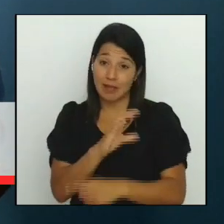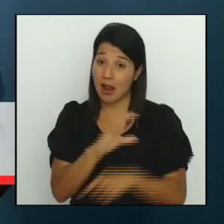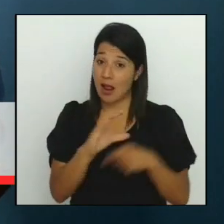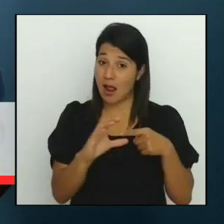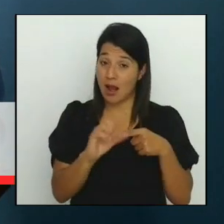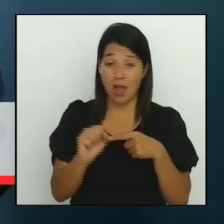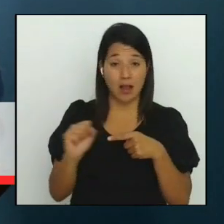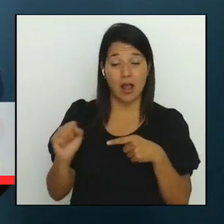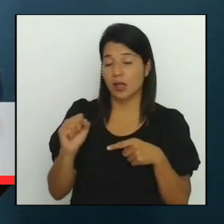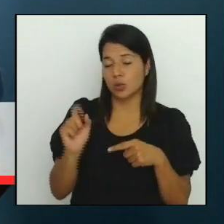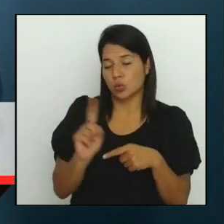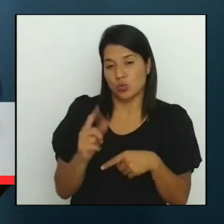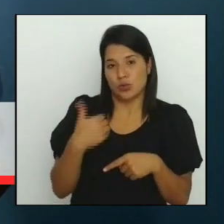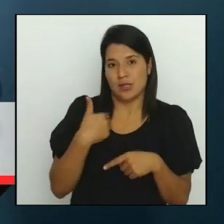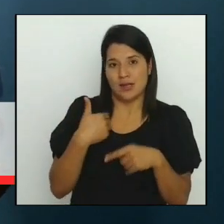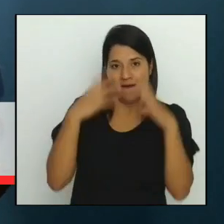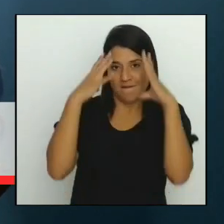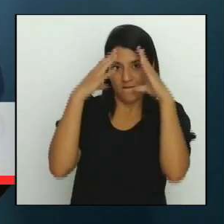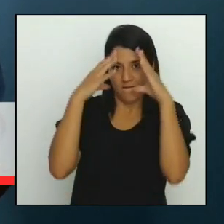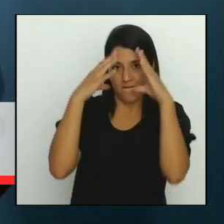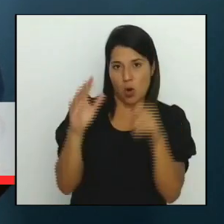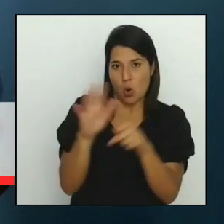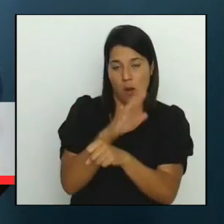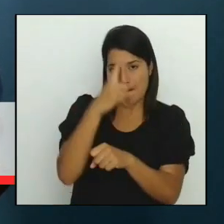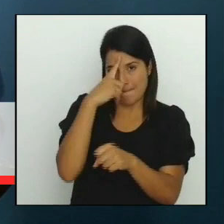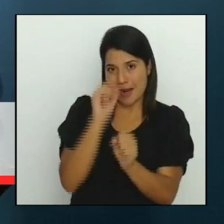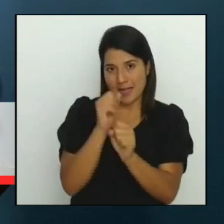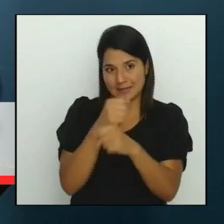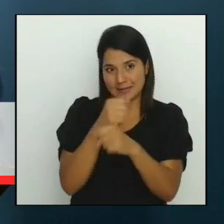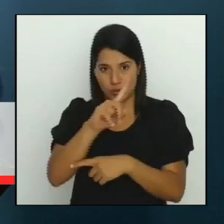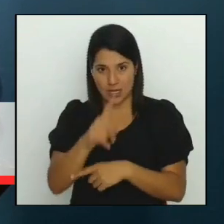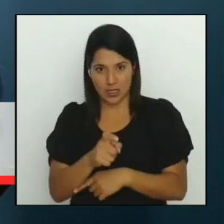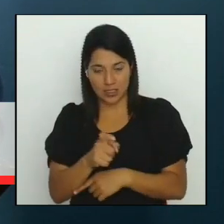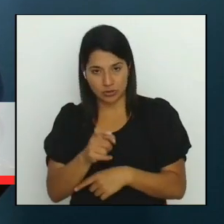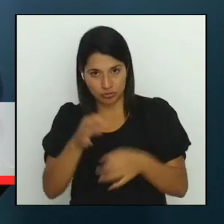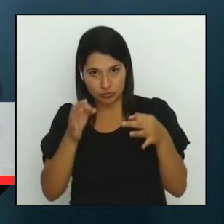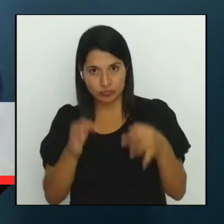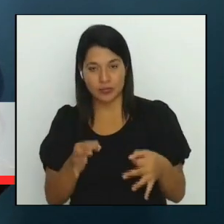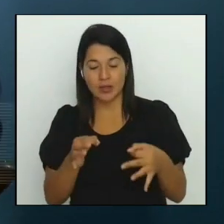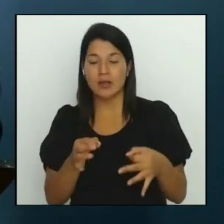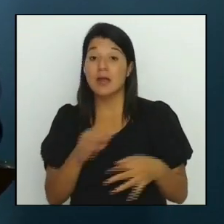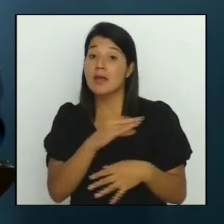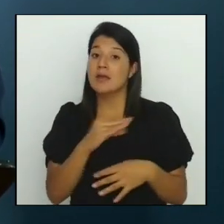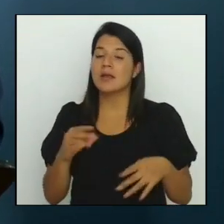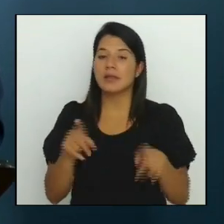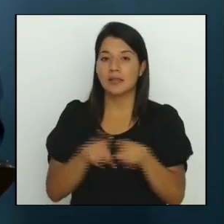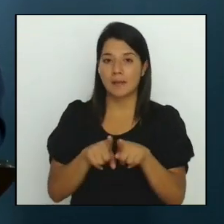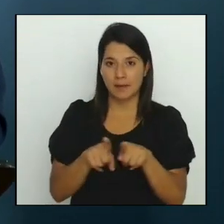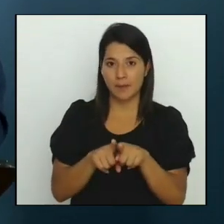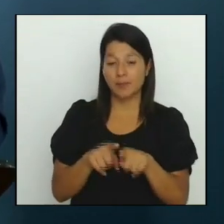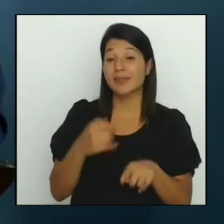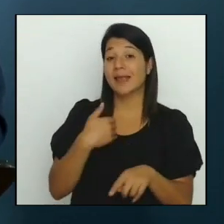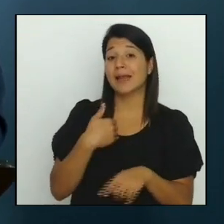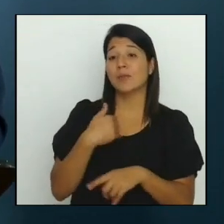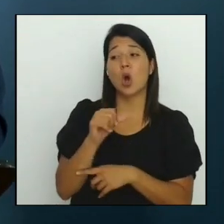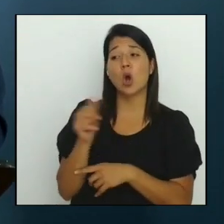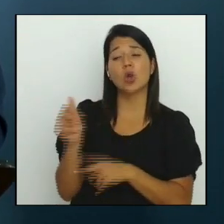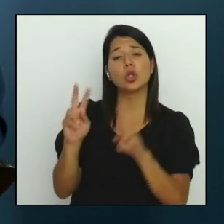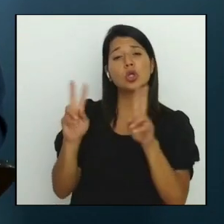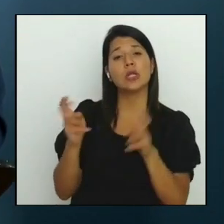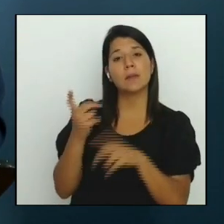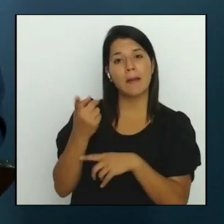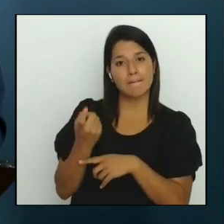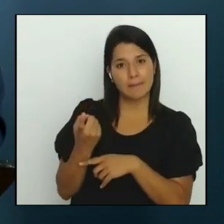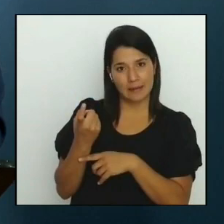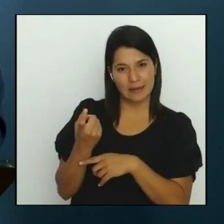diagnóstico robusto y también tenemos otro tema pendiente que este 12